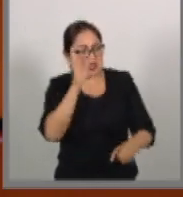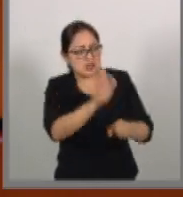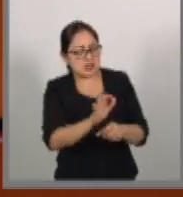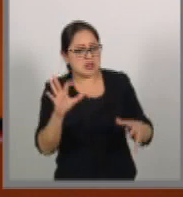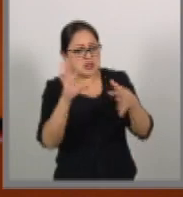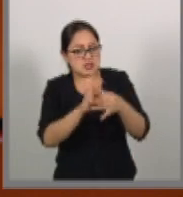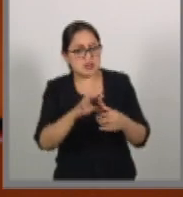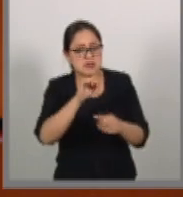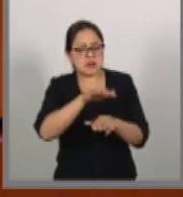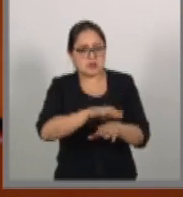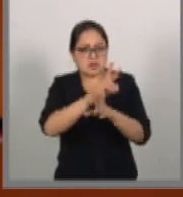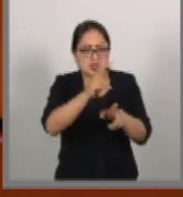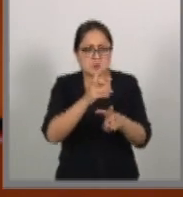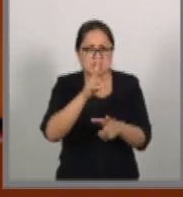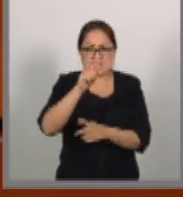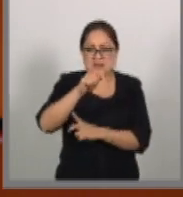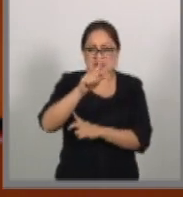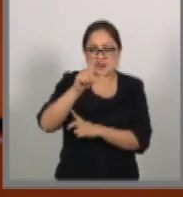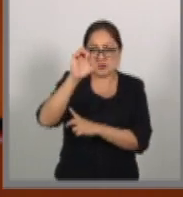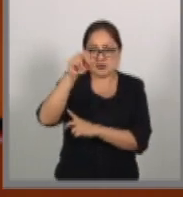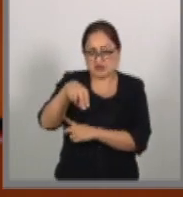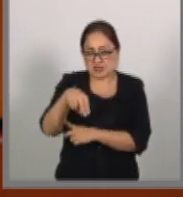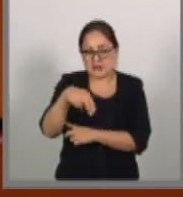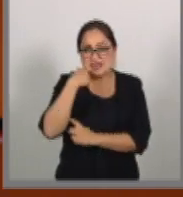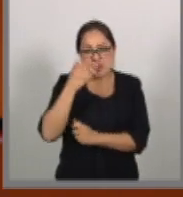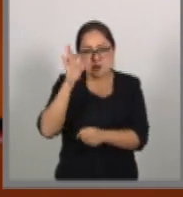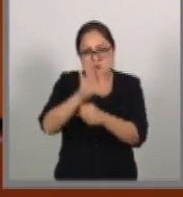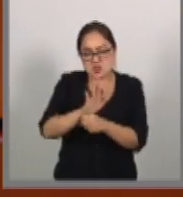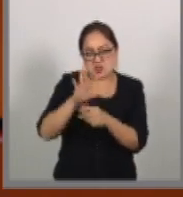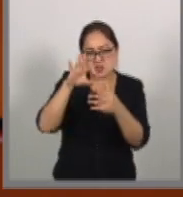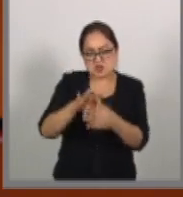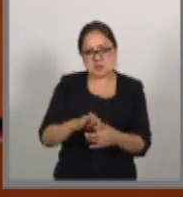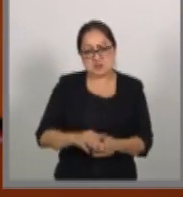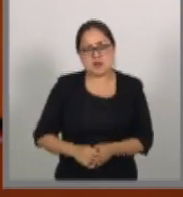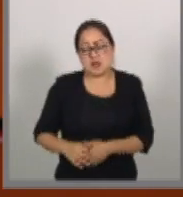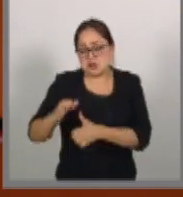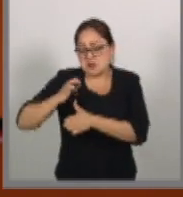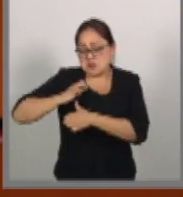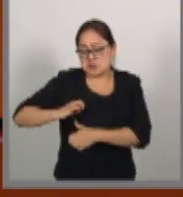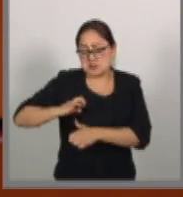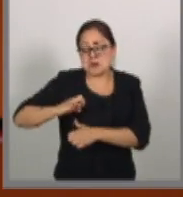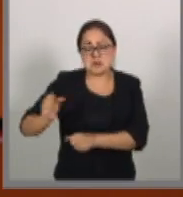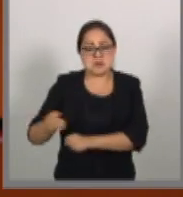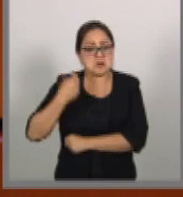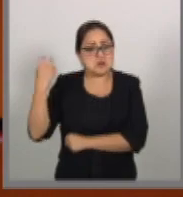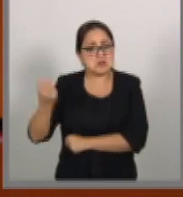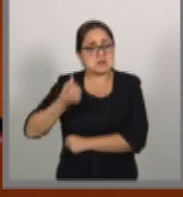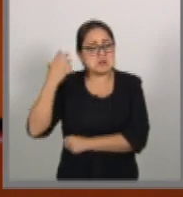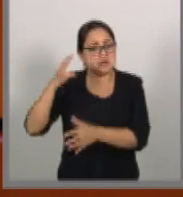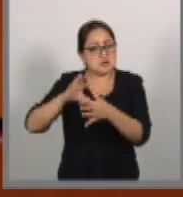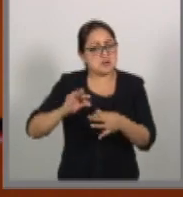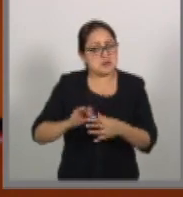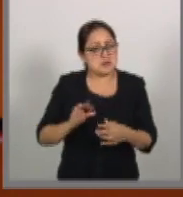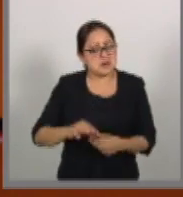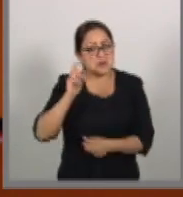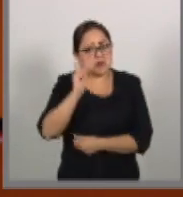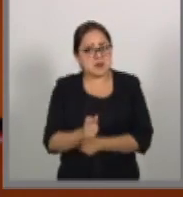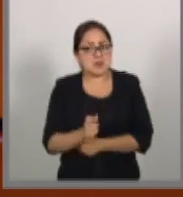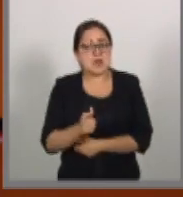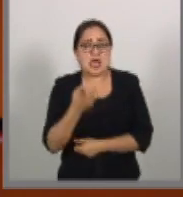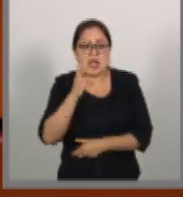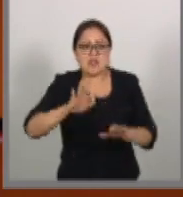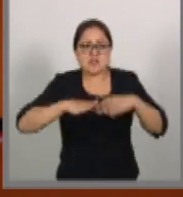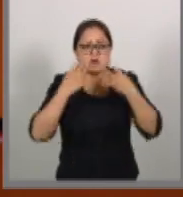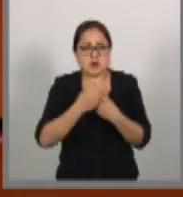en el Tratado de Libre Comercio. ¿Cuál fue el discurso de las autoridades? Que era una manera de